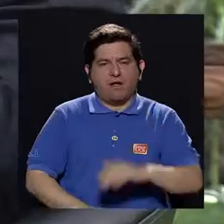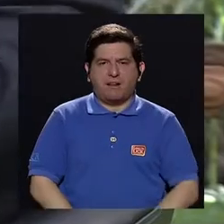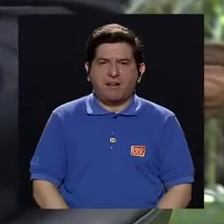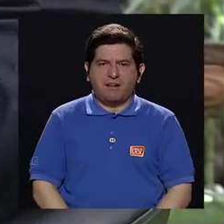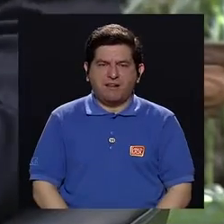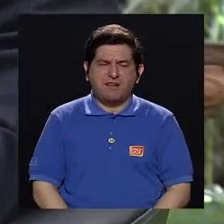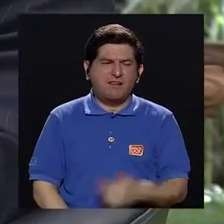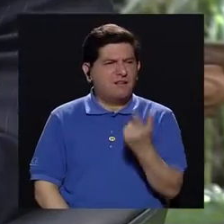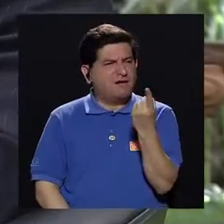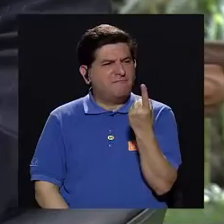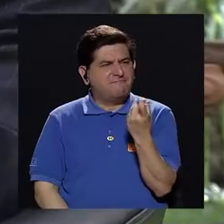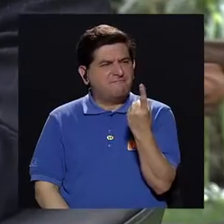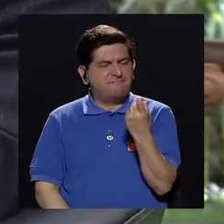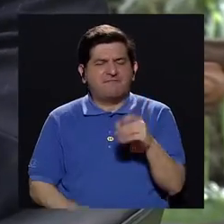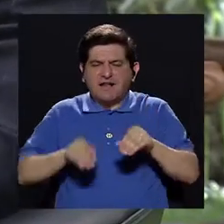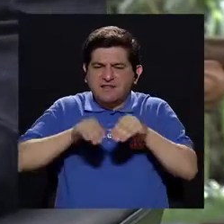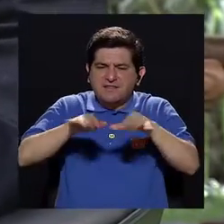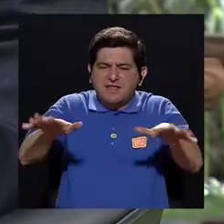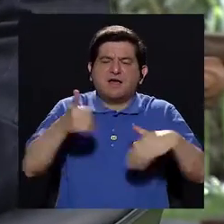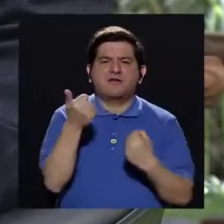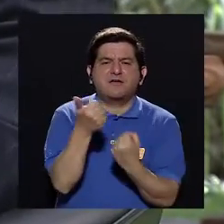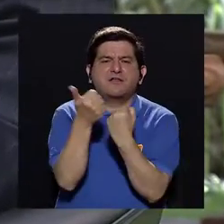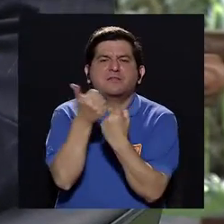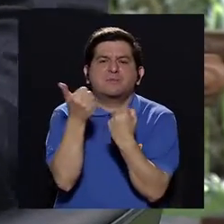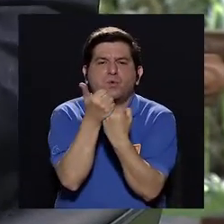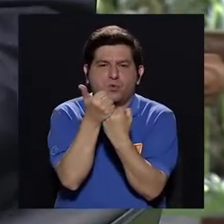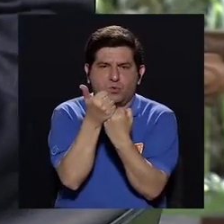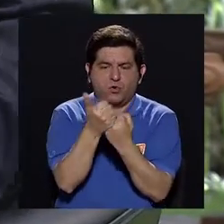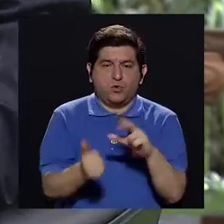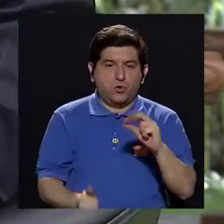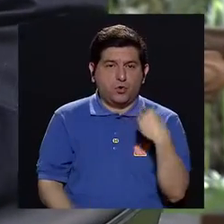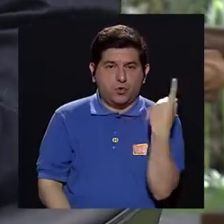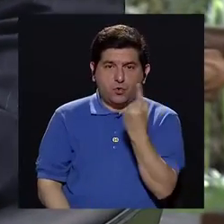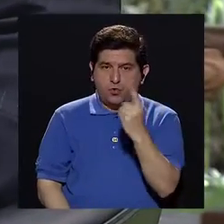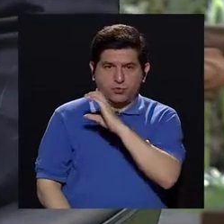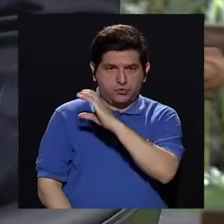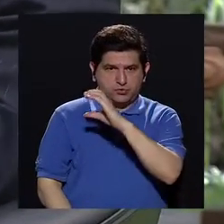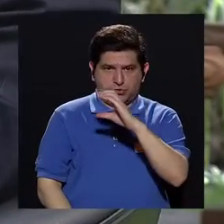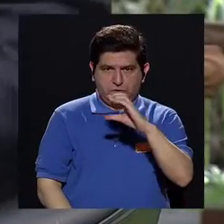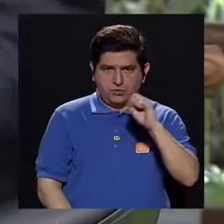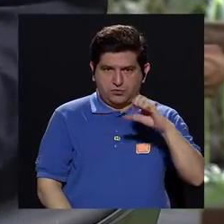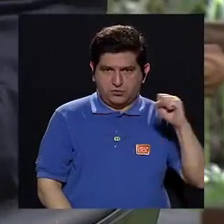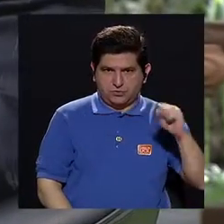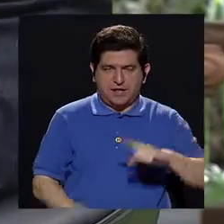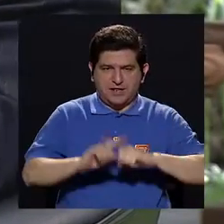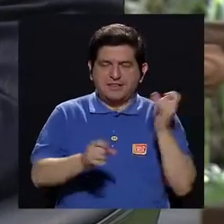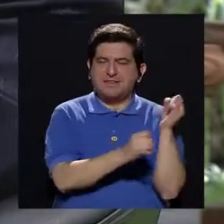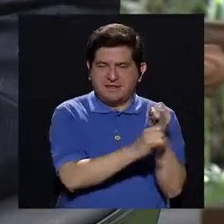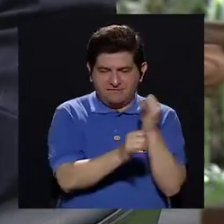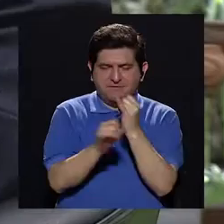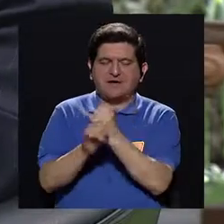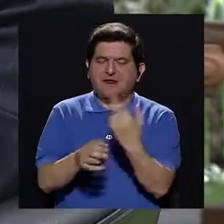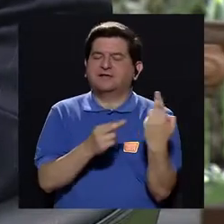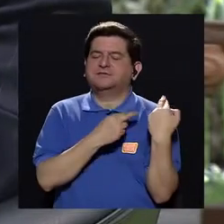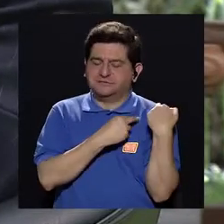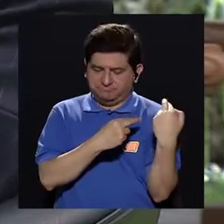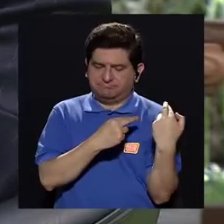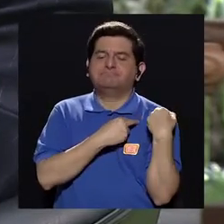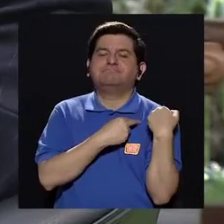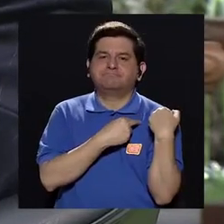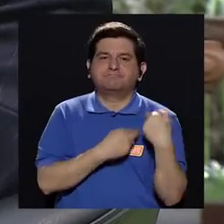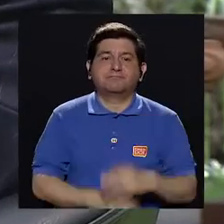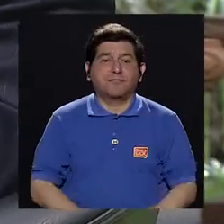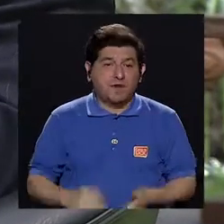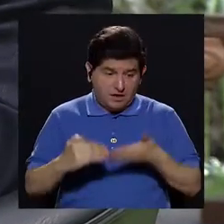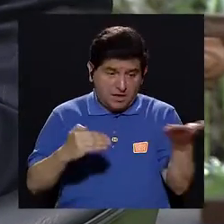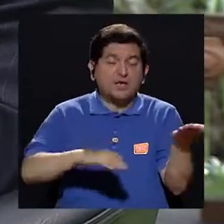Entonces, aquí hace falta una red de apoyo, no solo la caja, le toca esto, le toca a varias entidades y